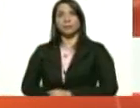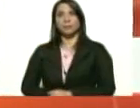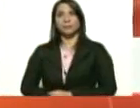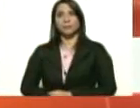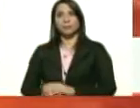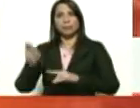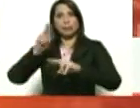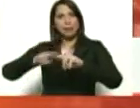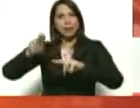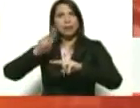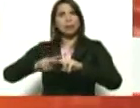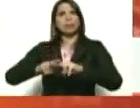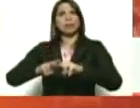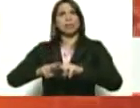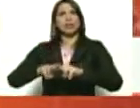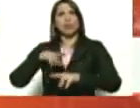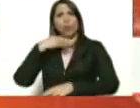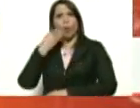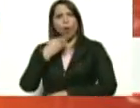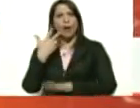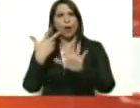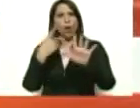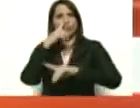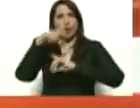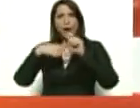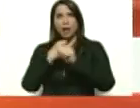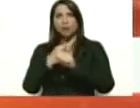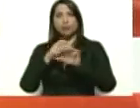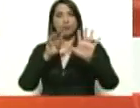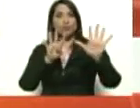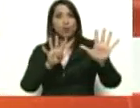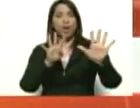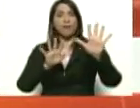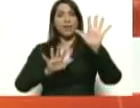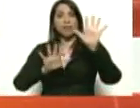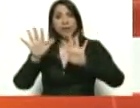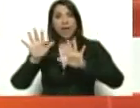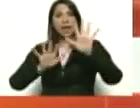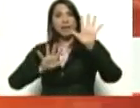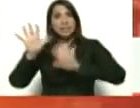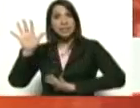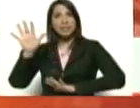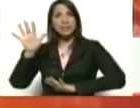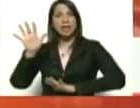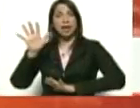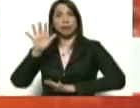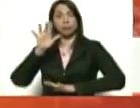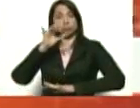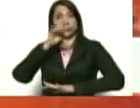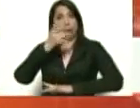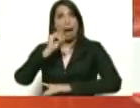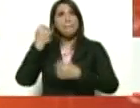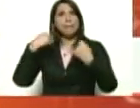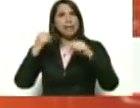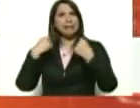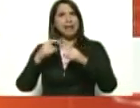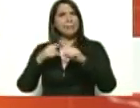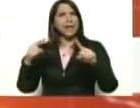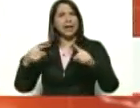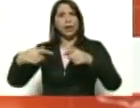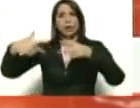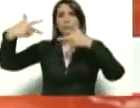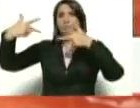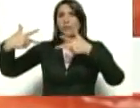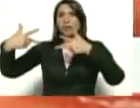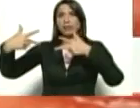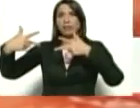niños, de los niños más jovencitos, ocho años, nueve, diez, quince, que están practicando, pero por videoconferencia.